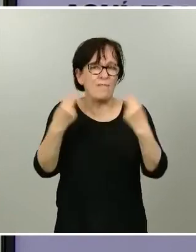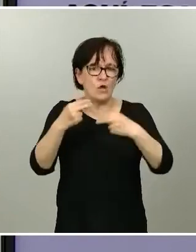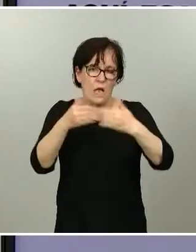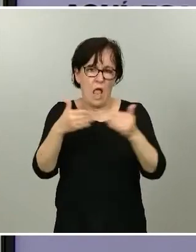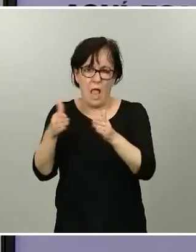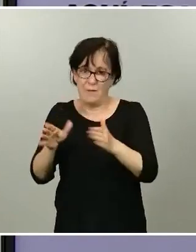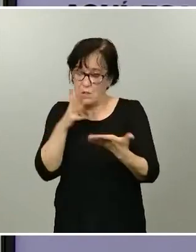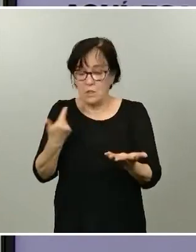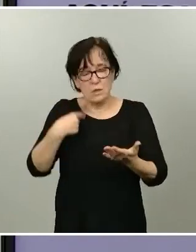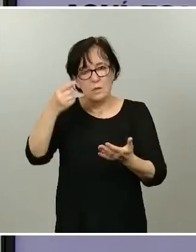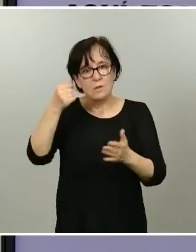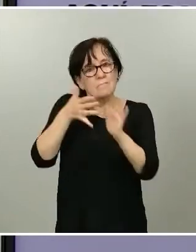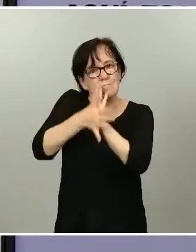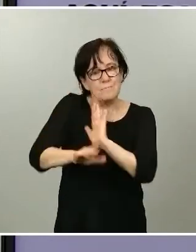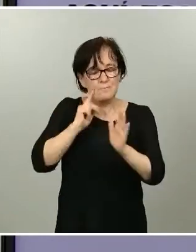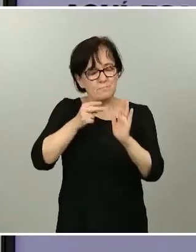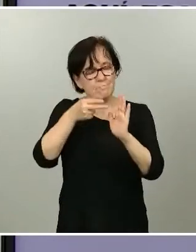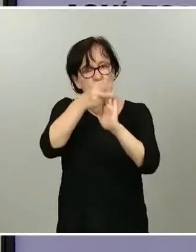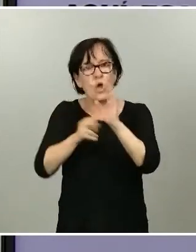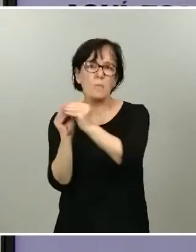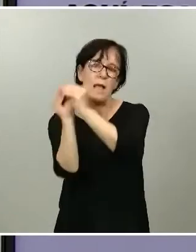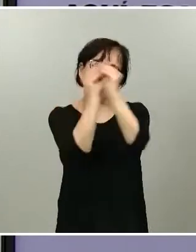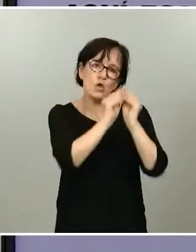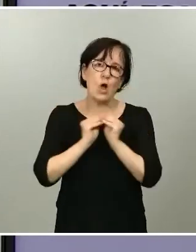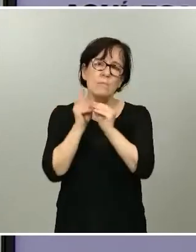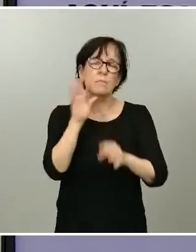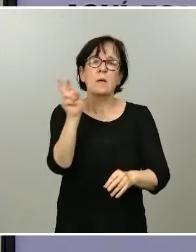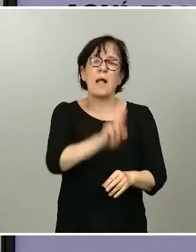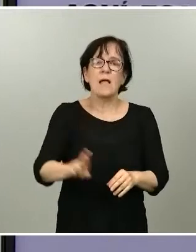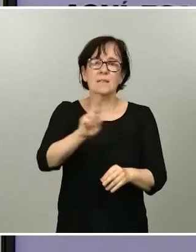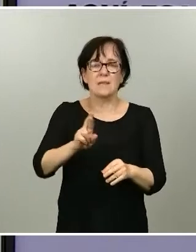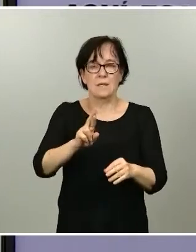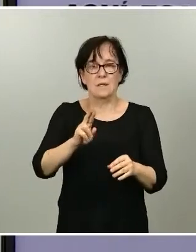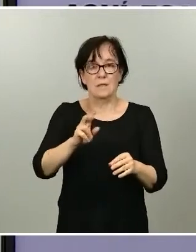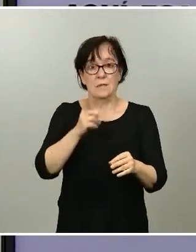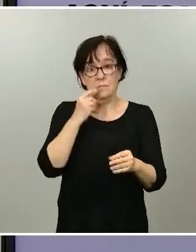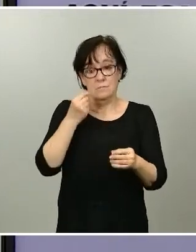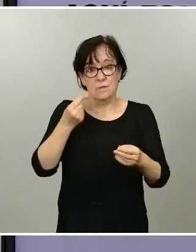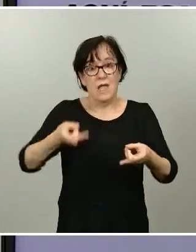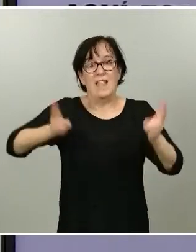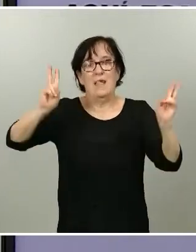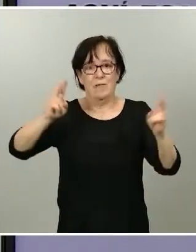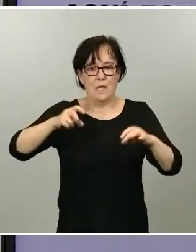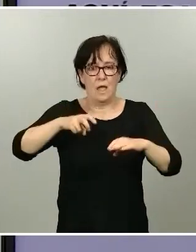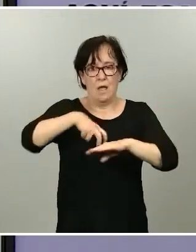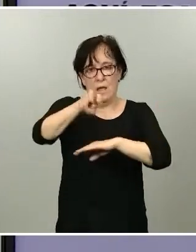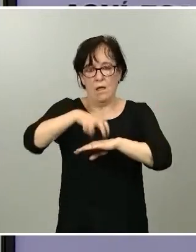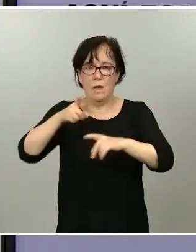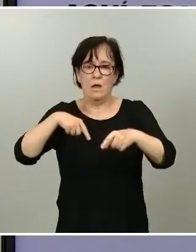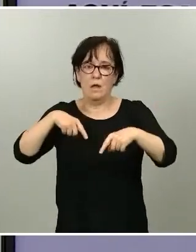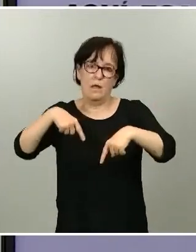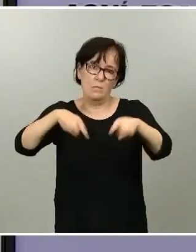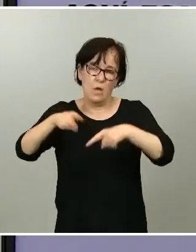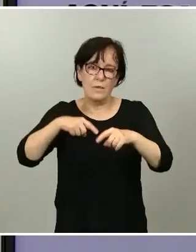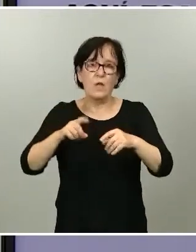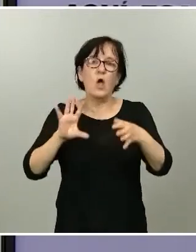Europea y con el espacio Schengen. Y para ello es necesario que se cumplan tres premisas. En primer lugar, garantías